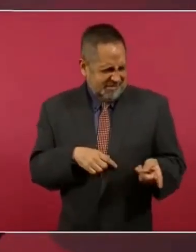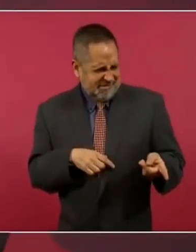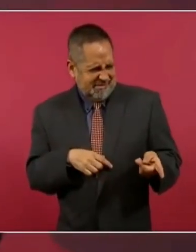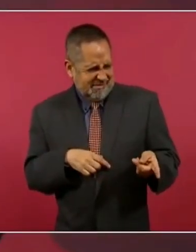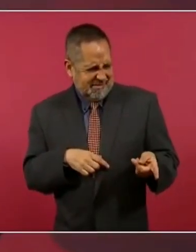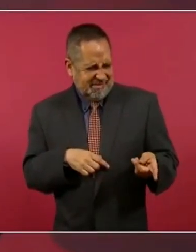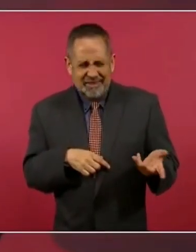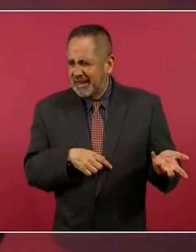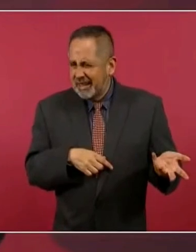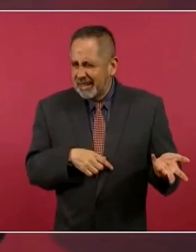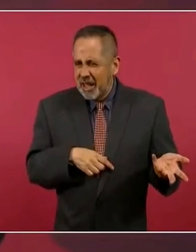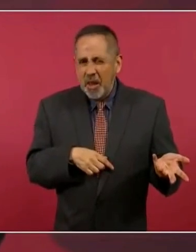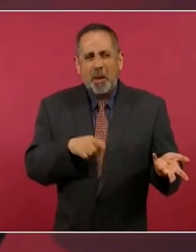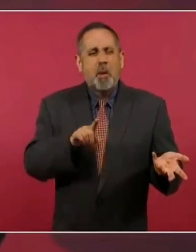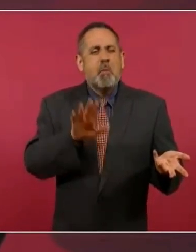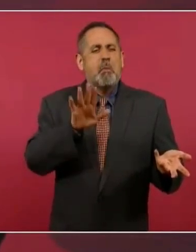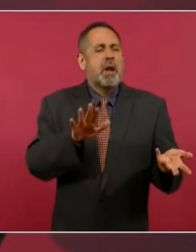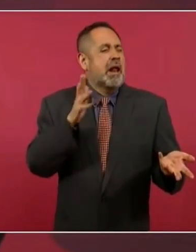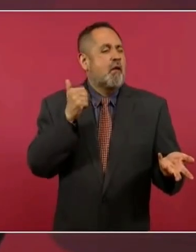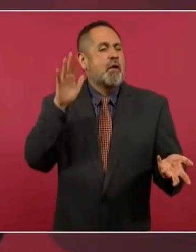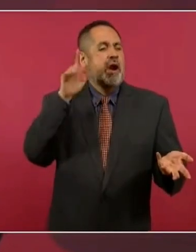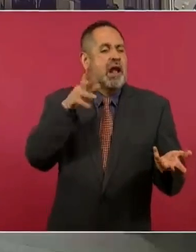nobleza